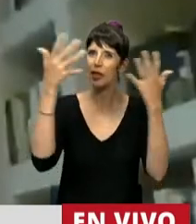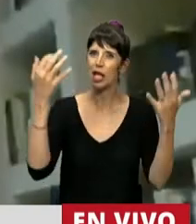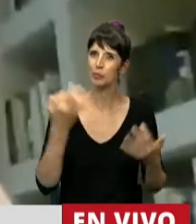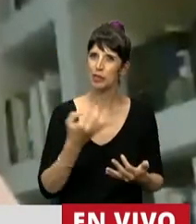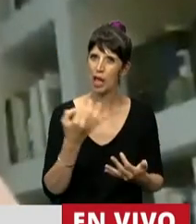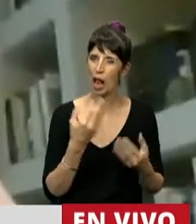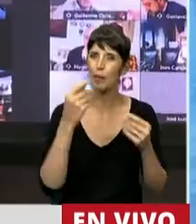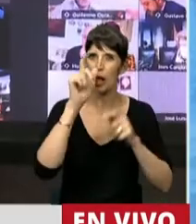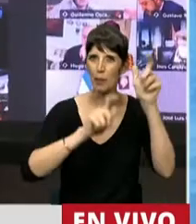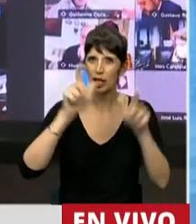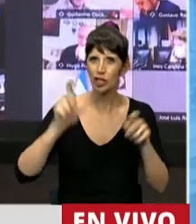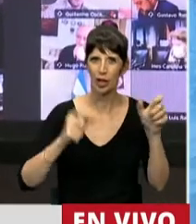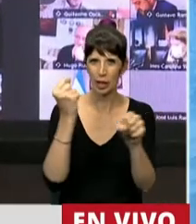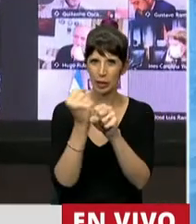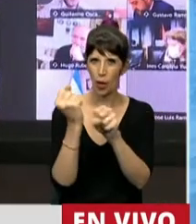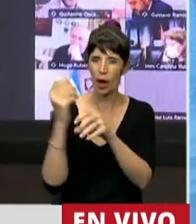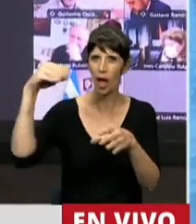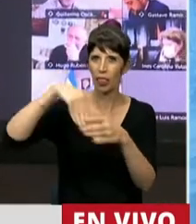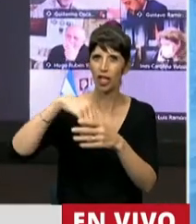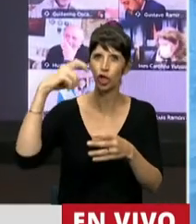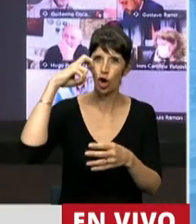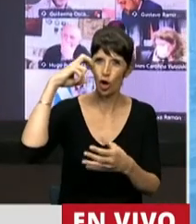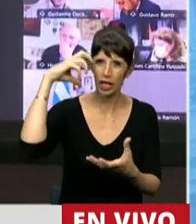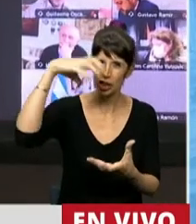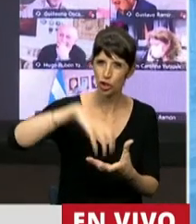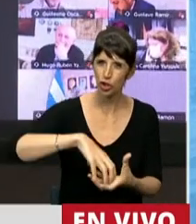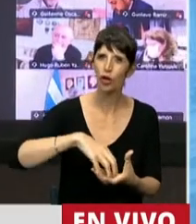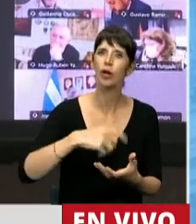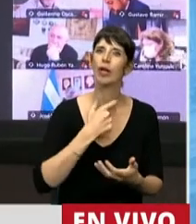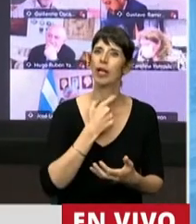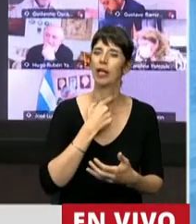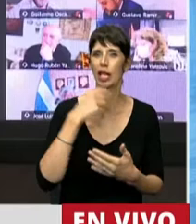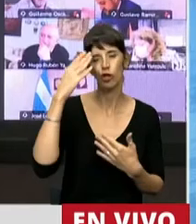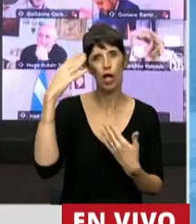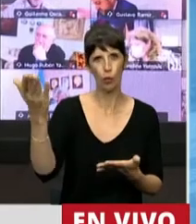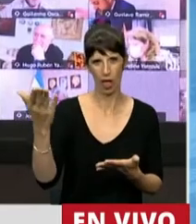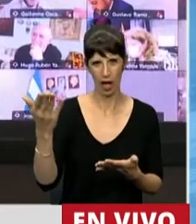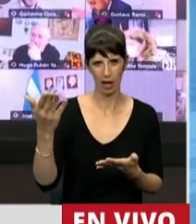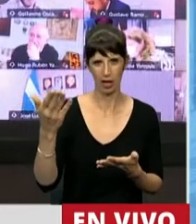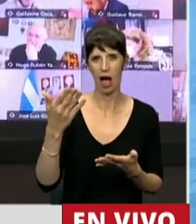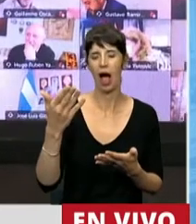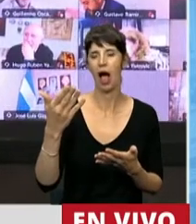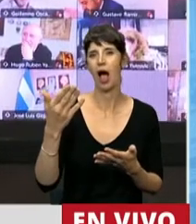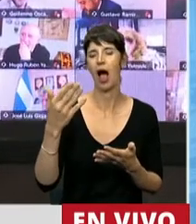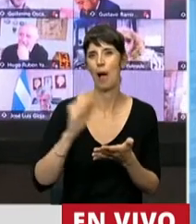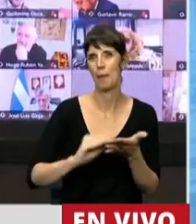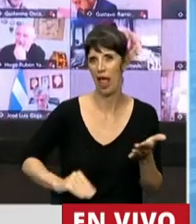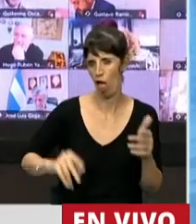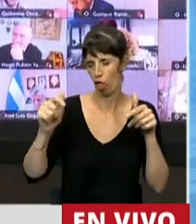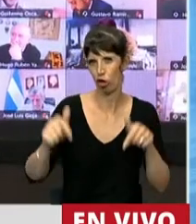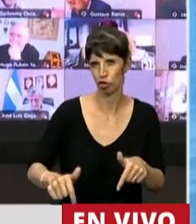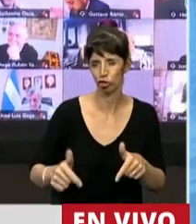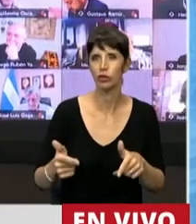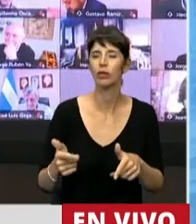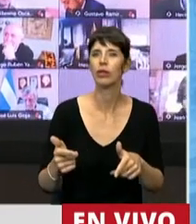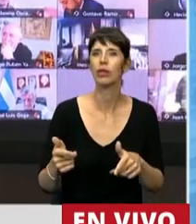los trabajadores legislativos hacer un saludo para los trabajadores de la casa, haciéndolo con especial